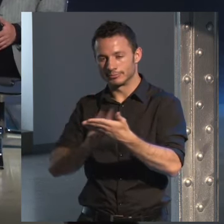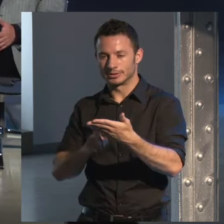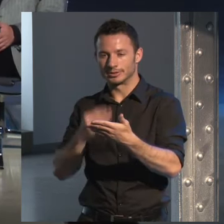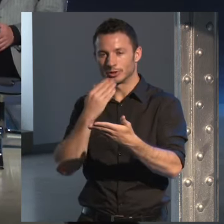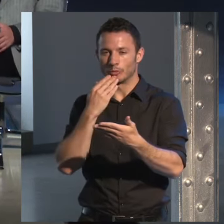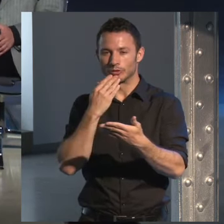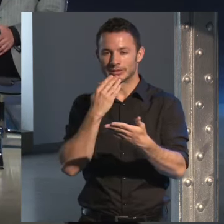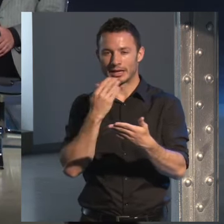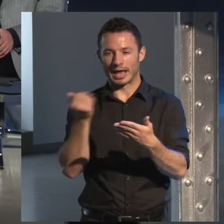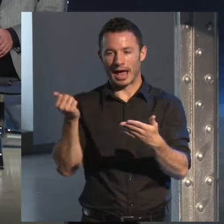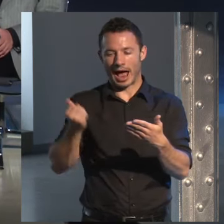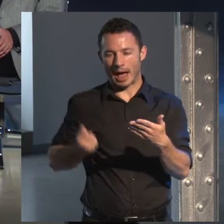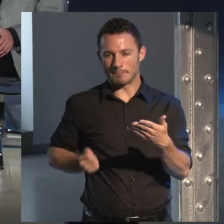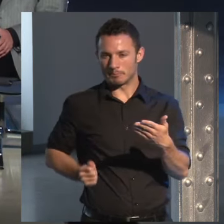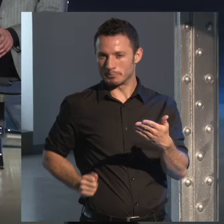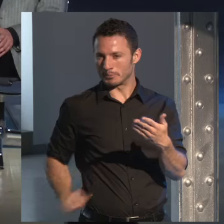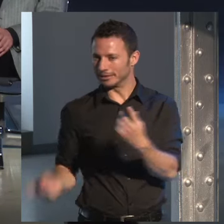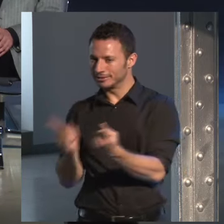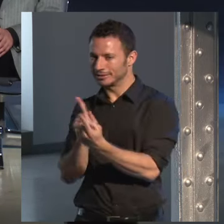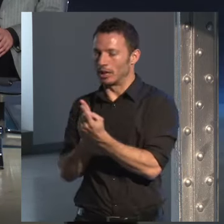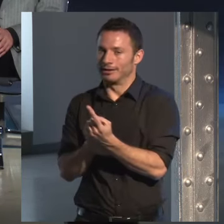clandestino bueno no tanto pero